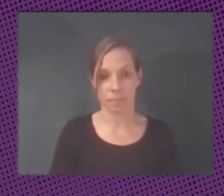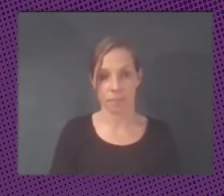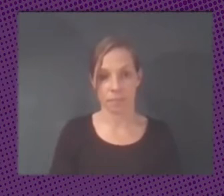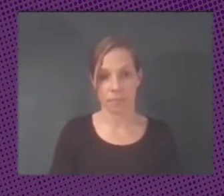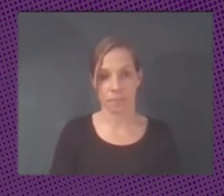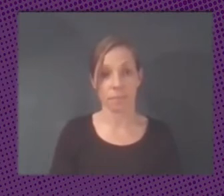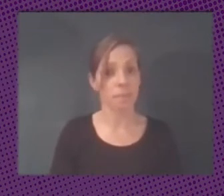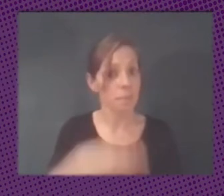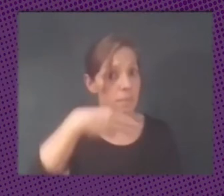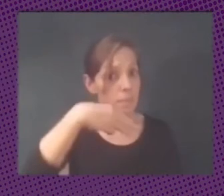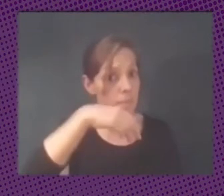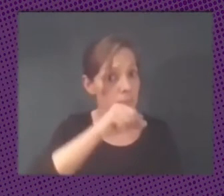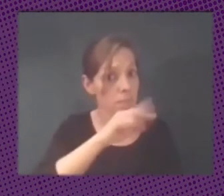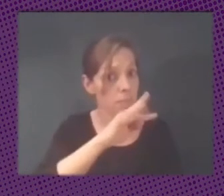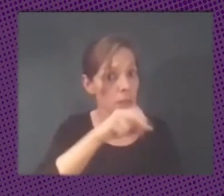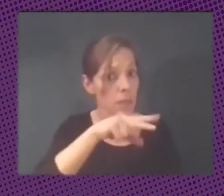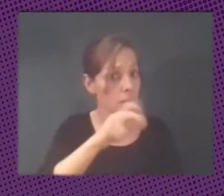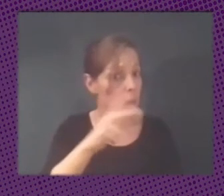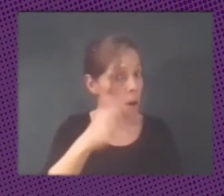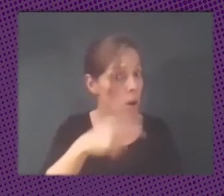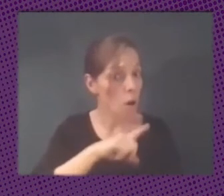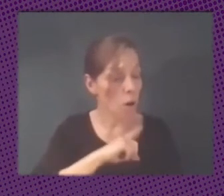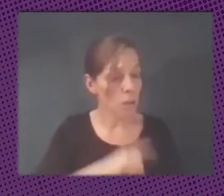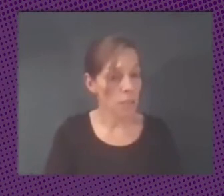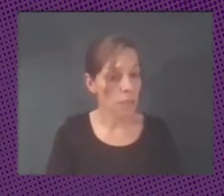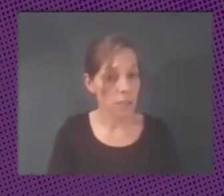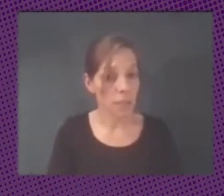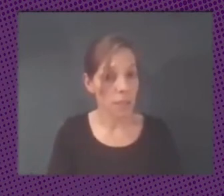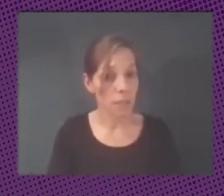Martina ¿nos oyes? tu micro